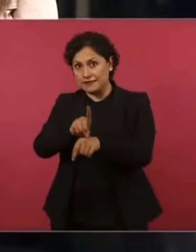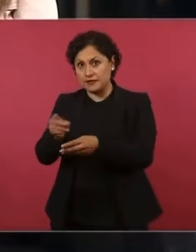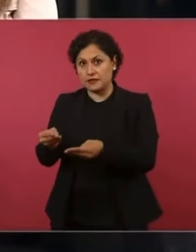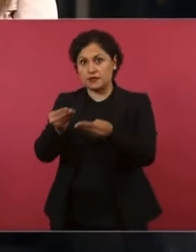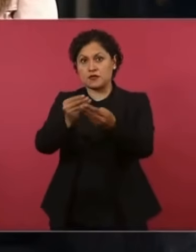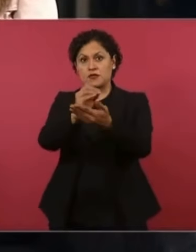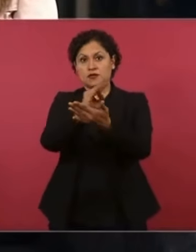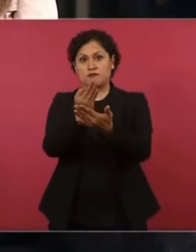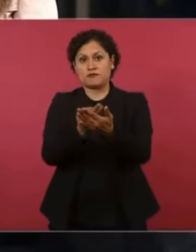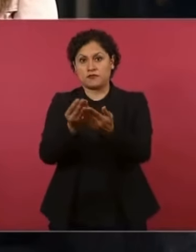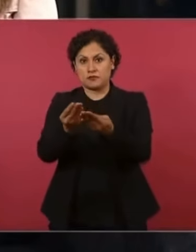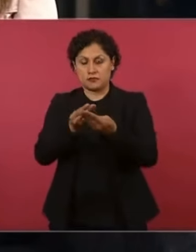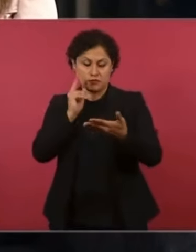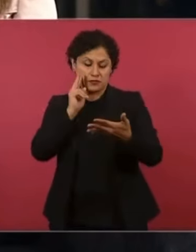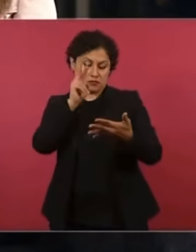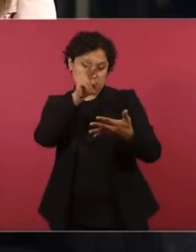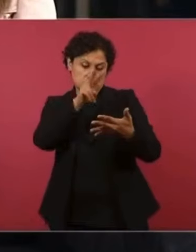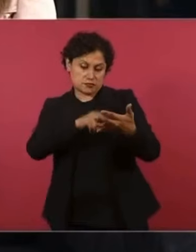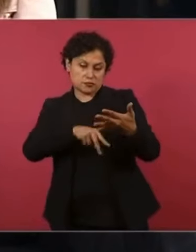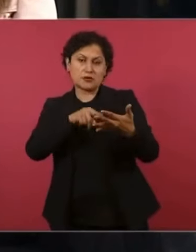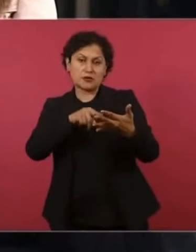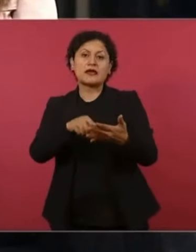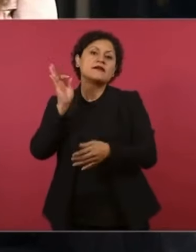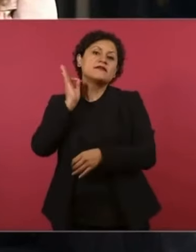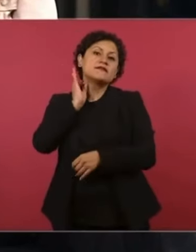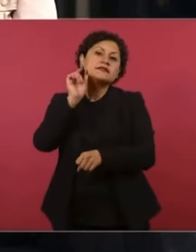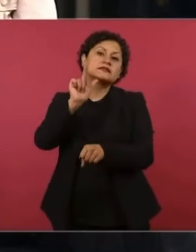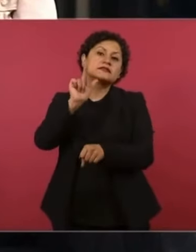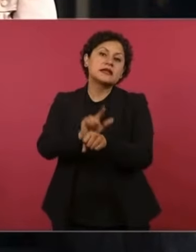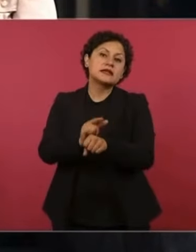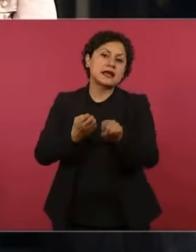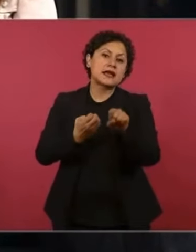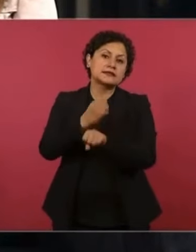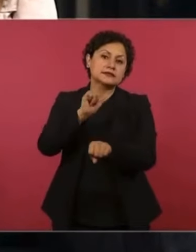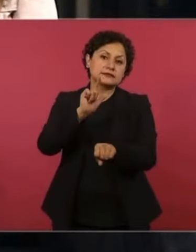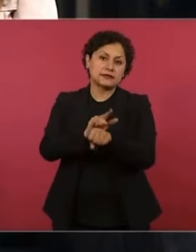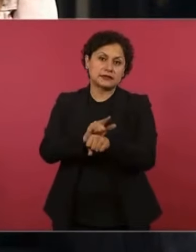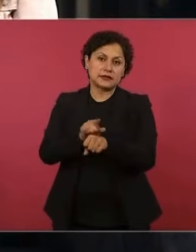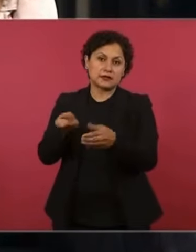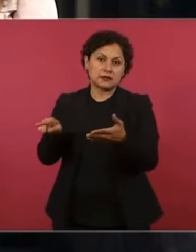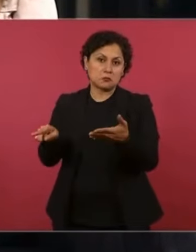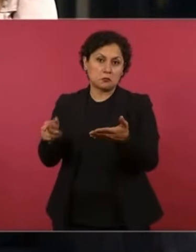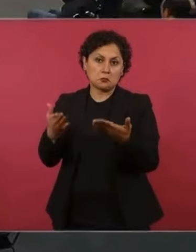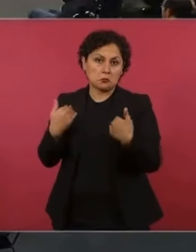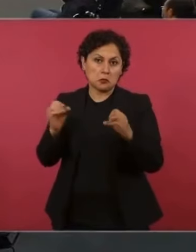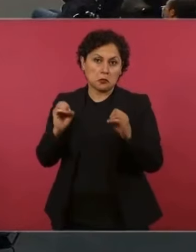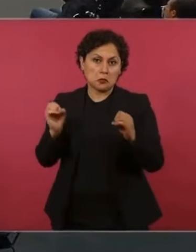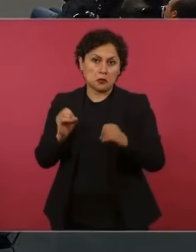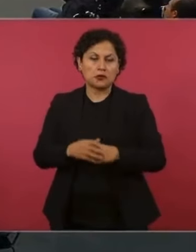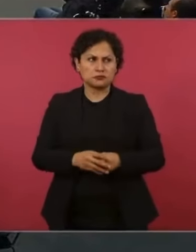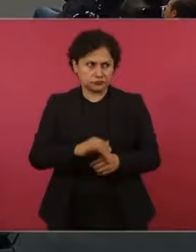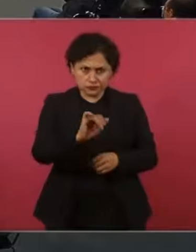ejecutivo, que es alimentado por las fiscalías estatales, ¿no están reflejados, presidente? Sí, sí aparecen.